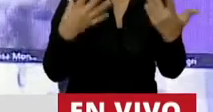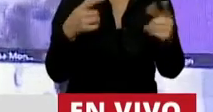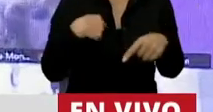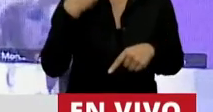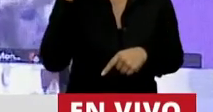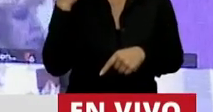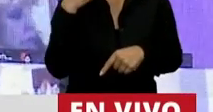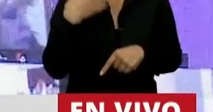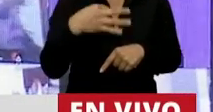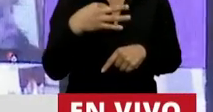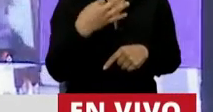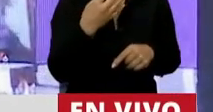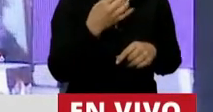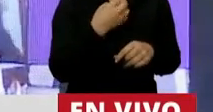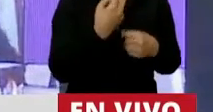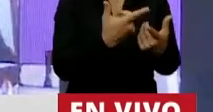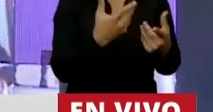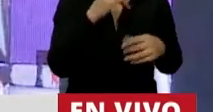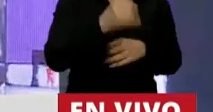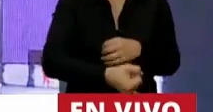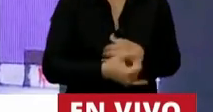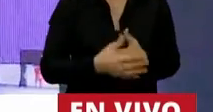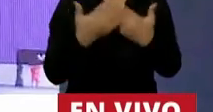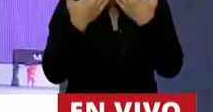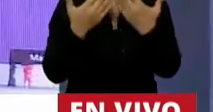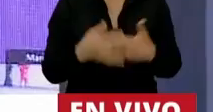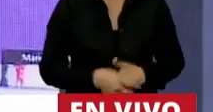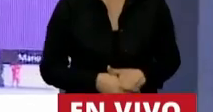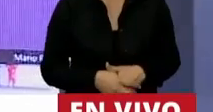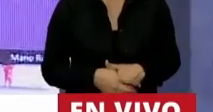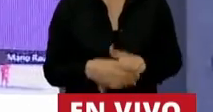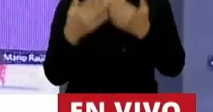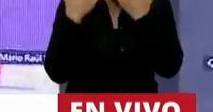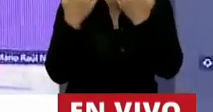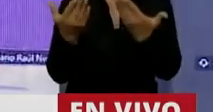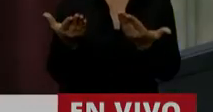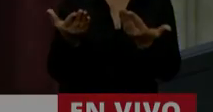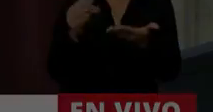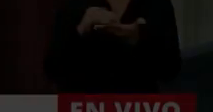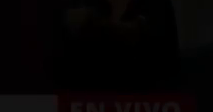eso creo que hay que acompañarla. Gracias, Presidente. Muchas gracias, Diputado.